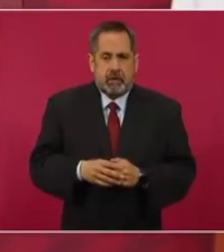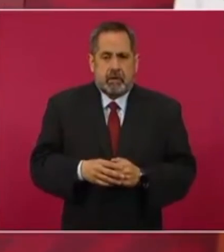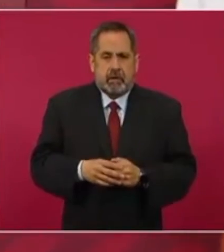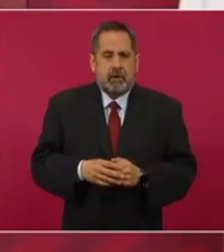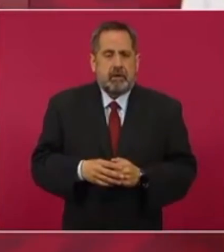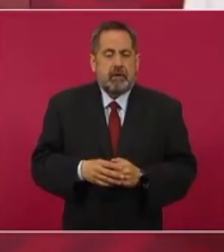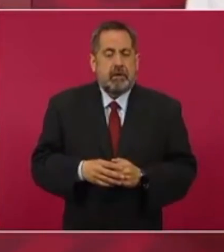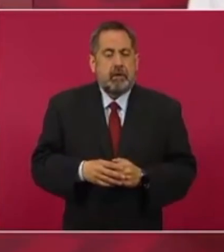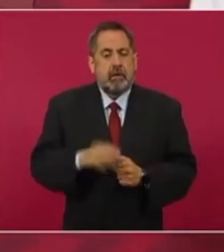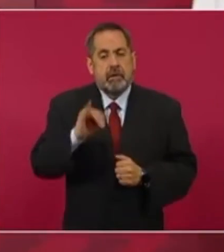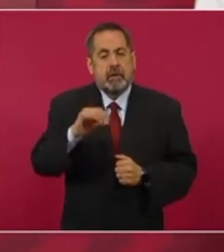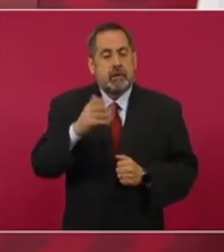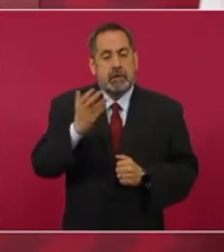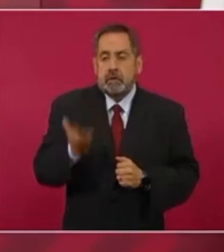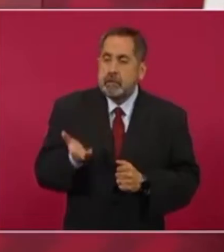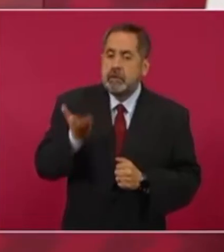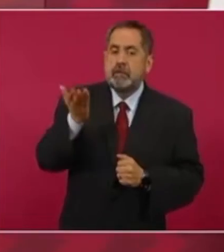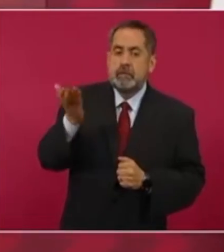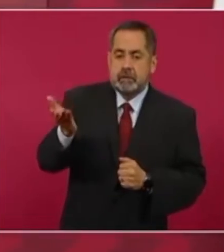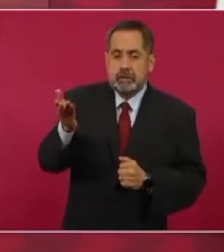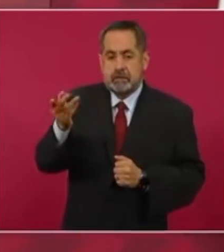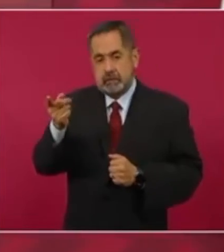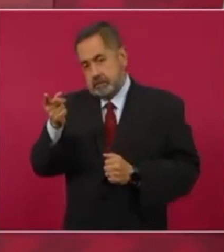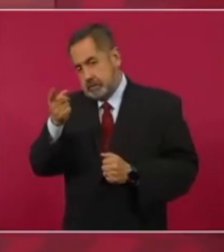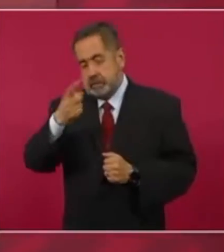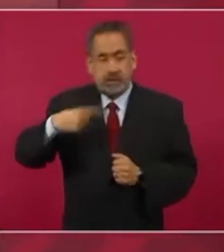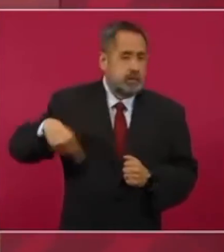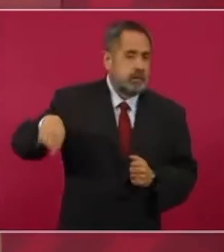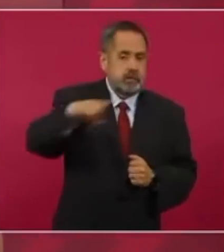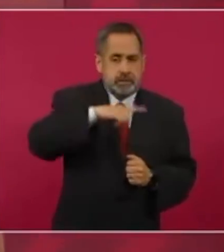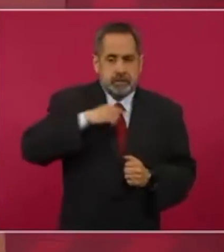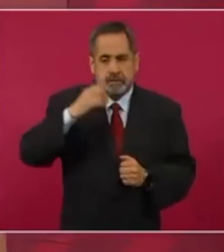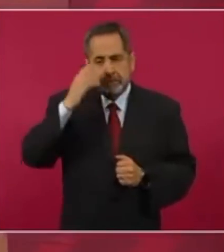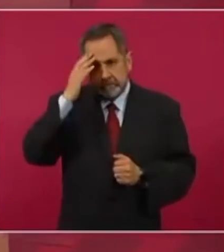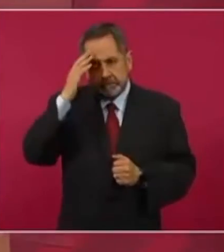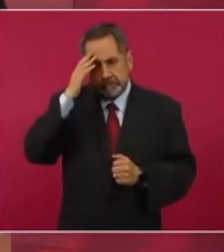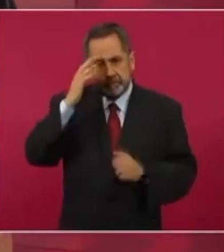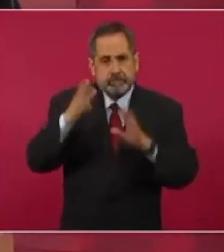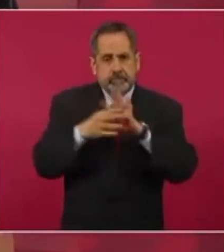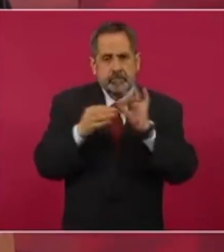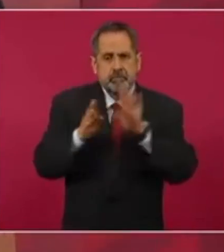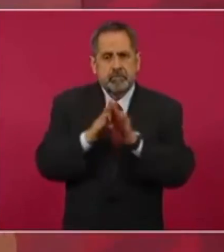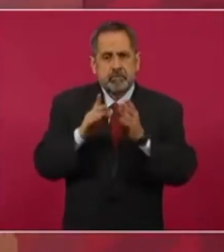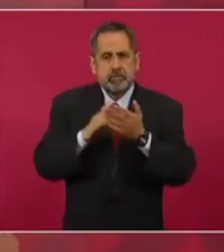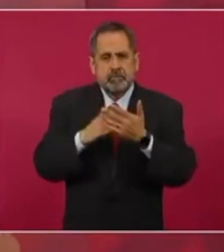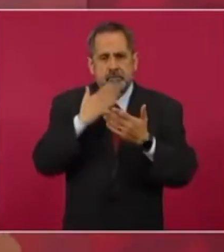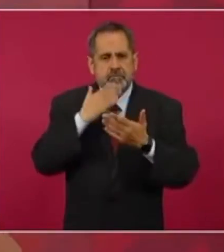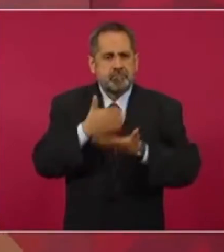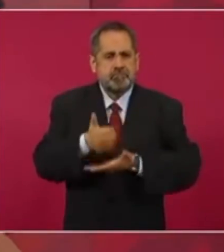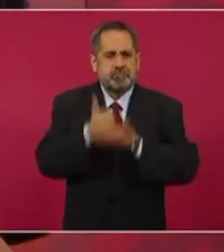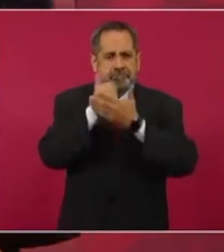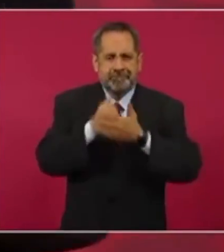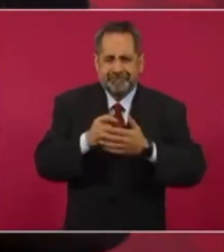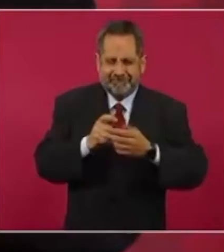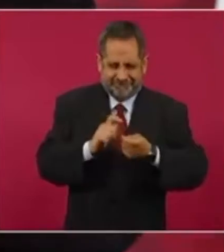pedirles a todos que busquen un buen traductor,